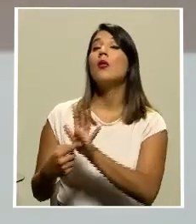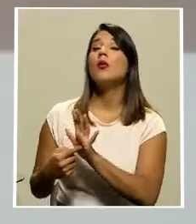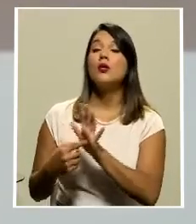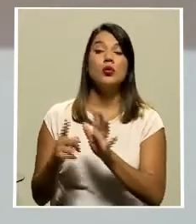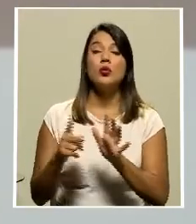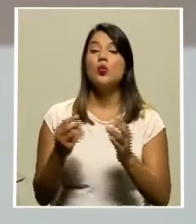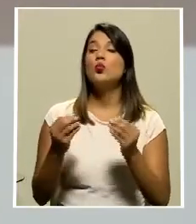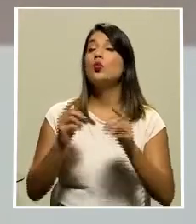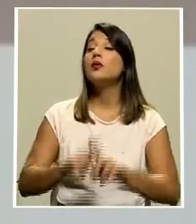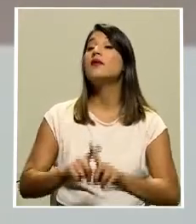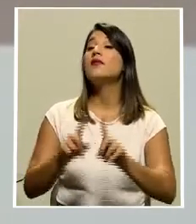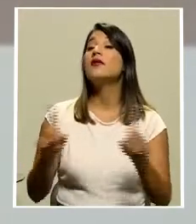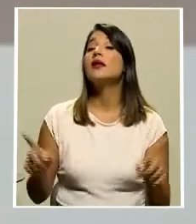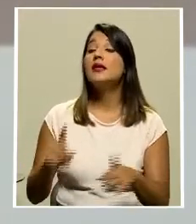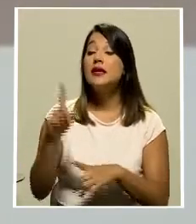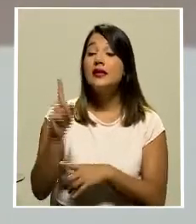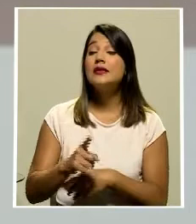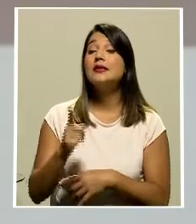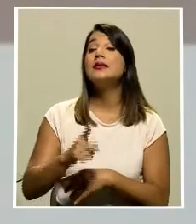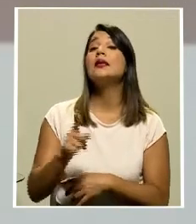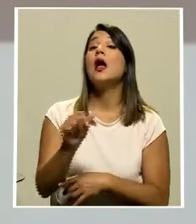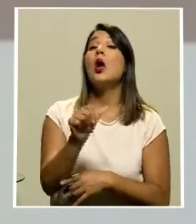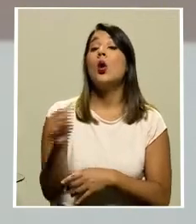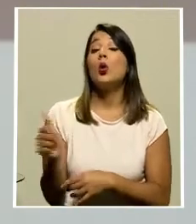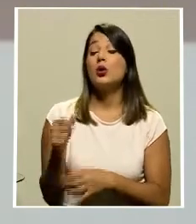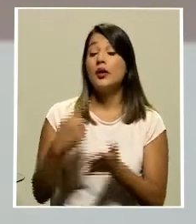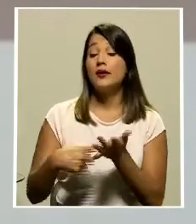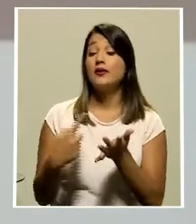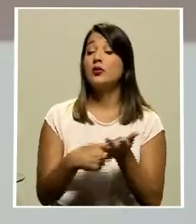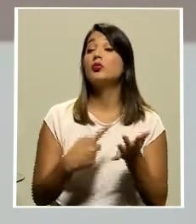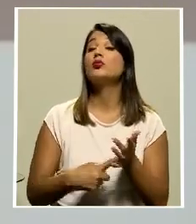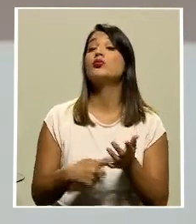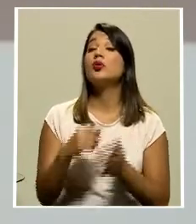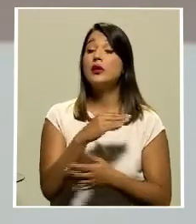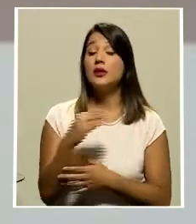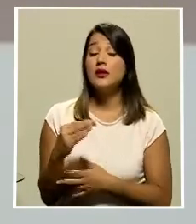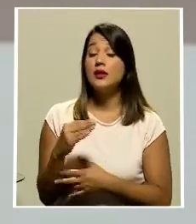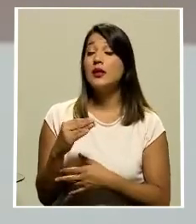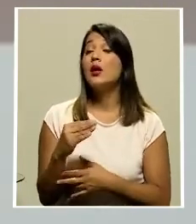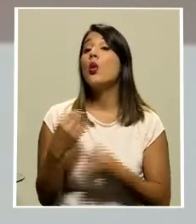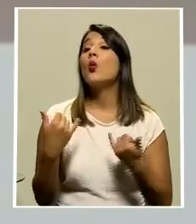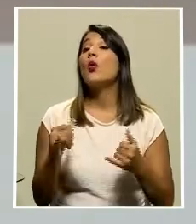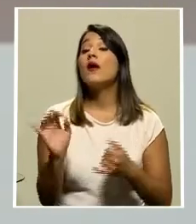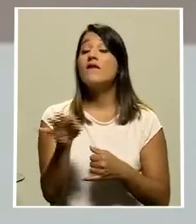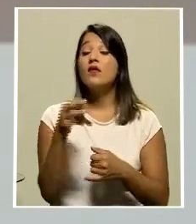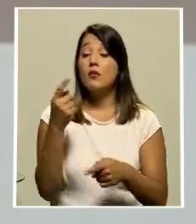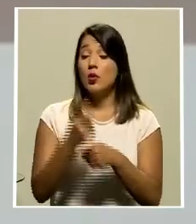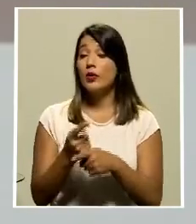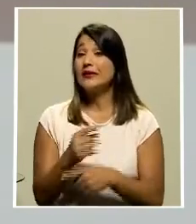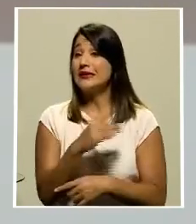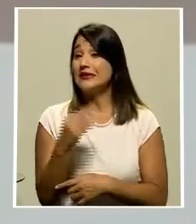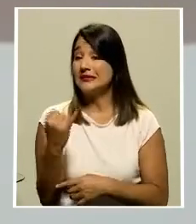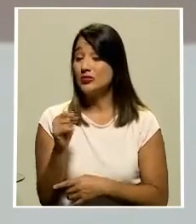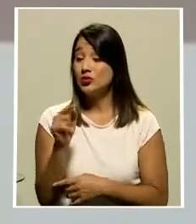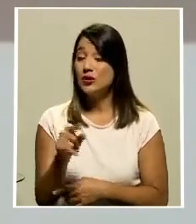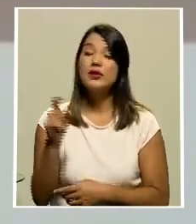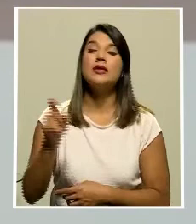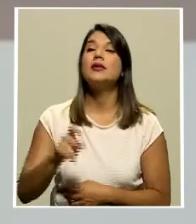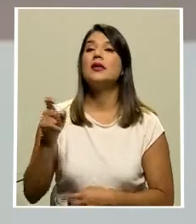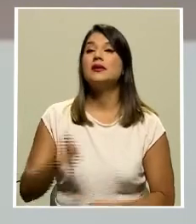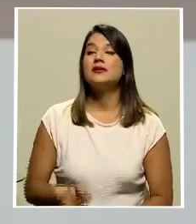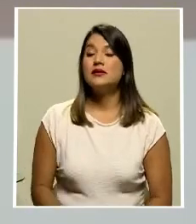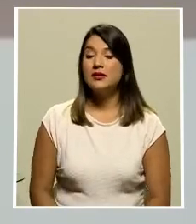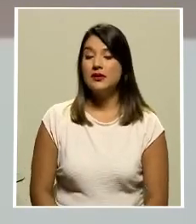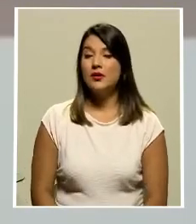diferente requiere otra discusión y quedó expresamente en el acuerdo y lo que preocupa es que la propuesta que ha